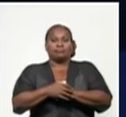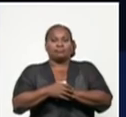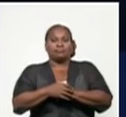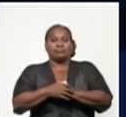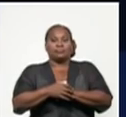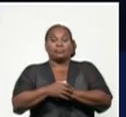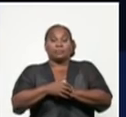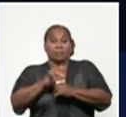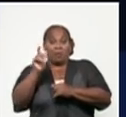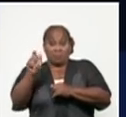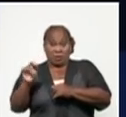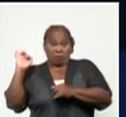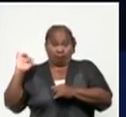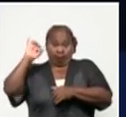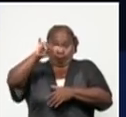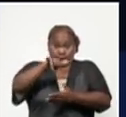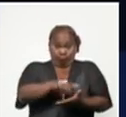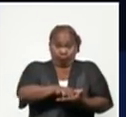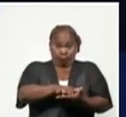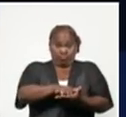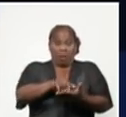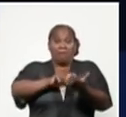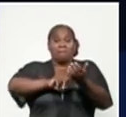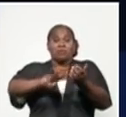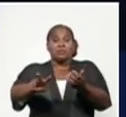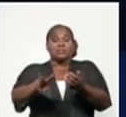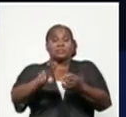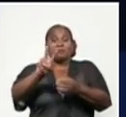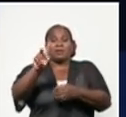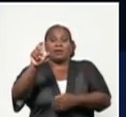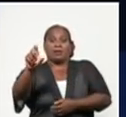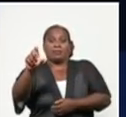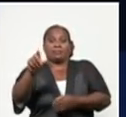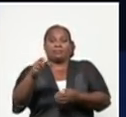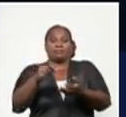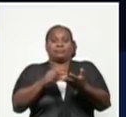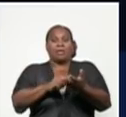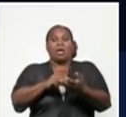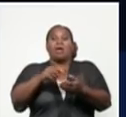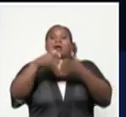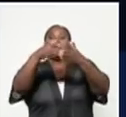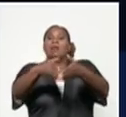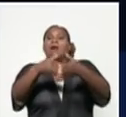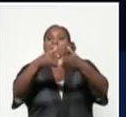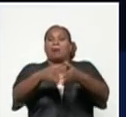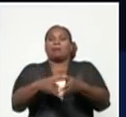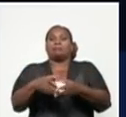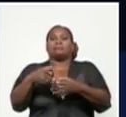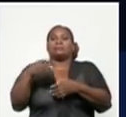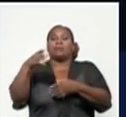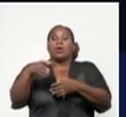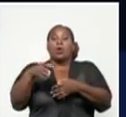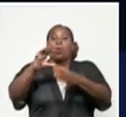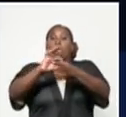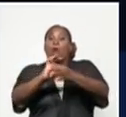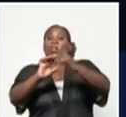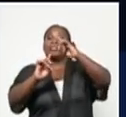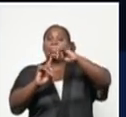importados son de las provincias Villaclara, Granma, Guantánamo, Holguín,